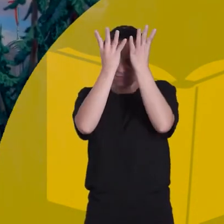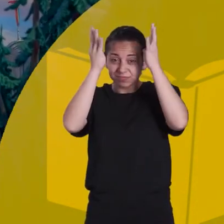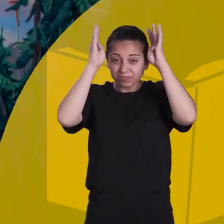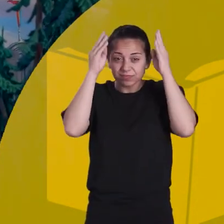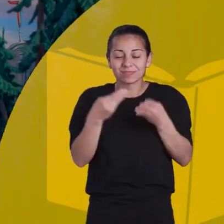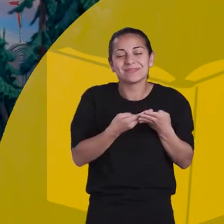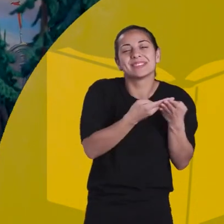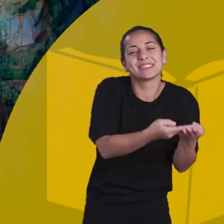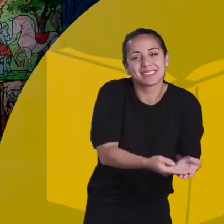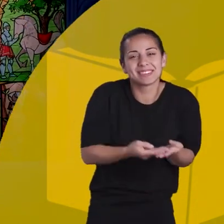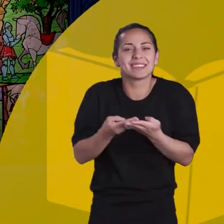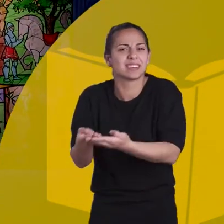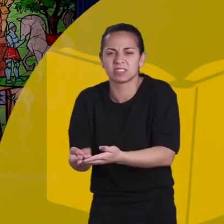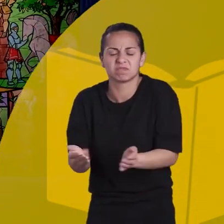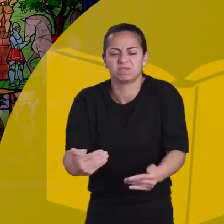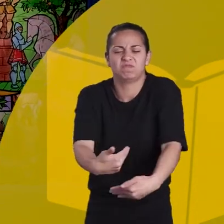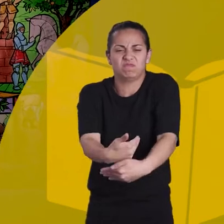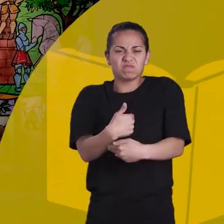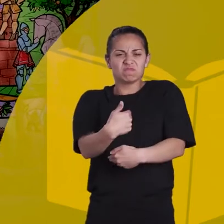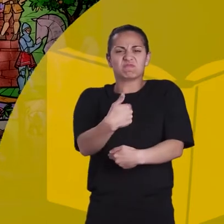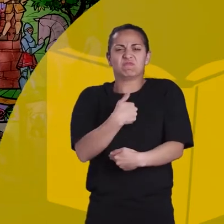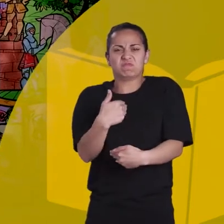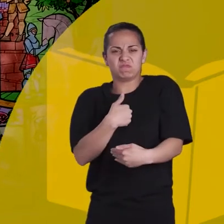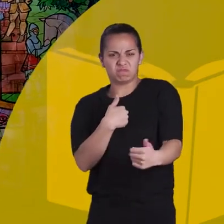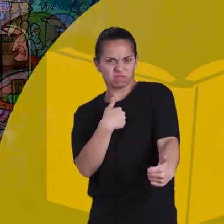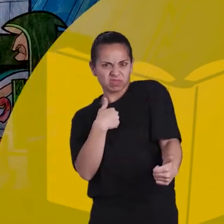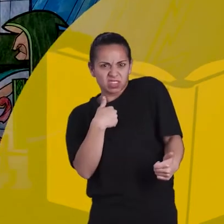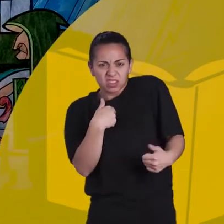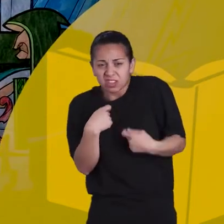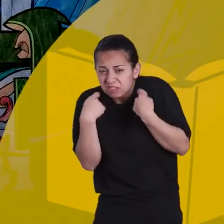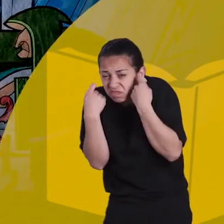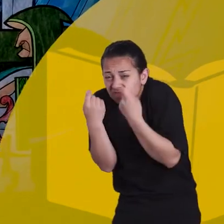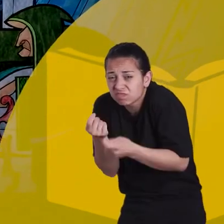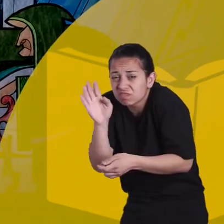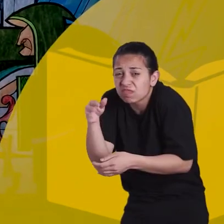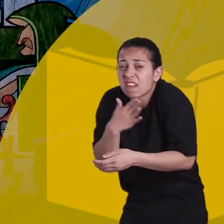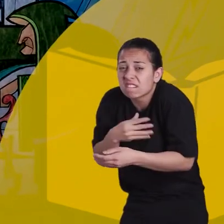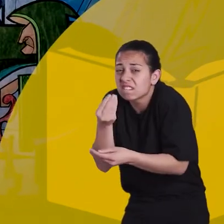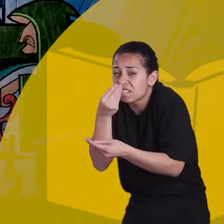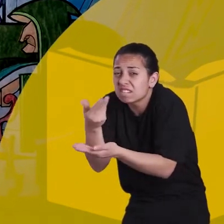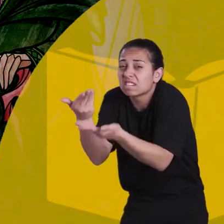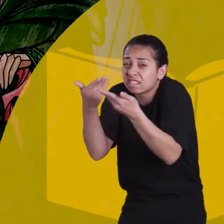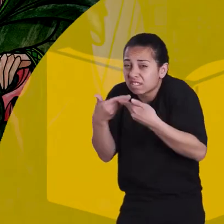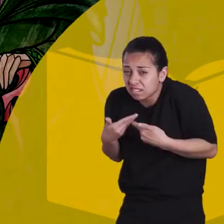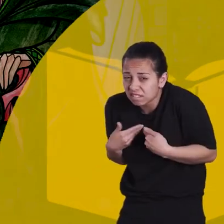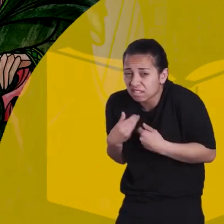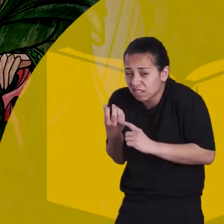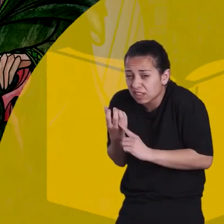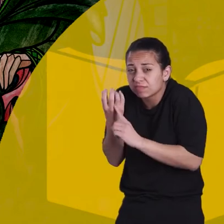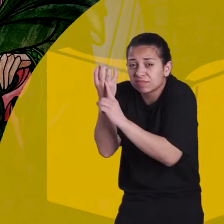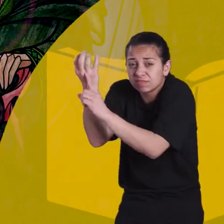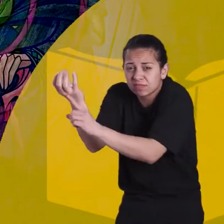Cuenta la historia que en ese castillo y hace muchos años, un príncipe caprichoso y egoísta recibió la visita de una